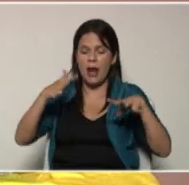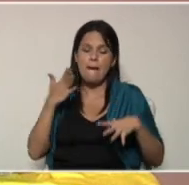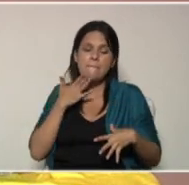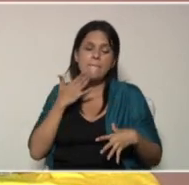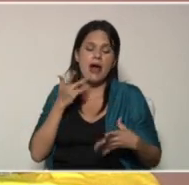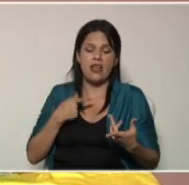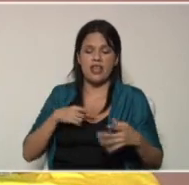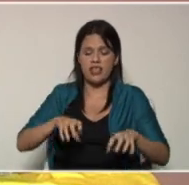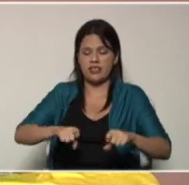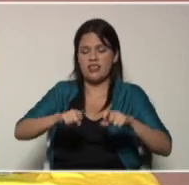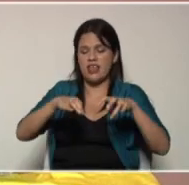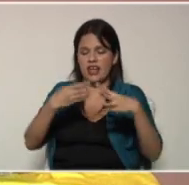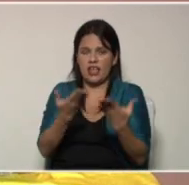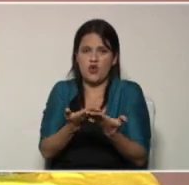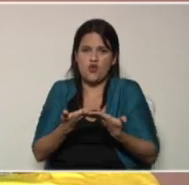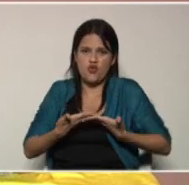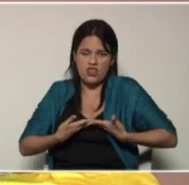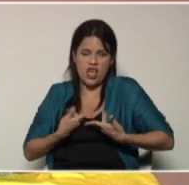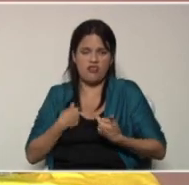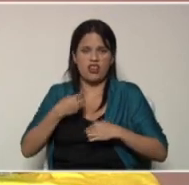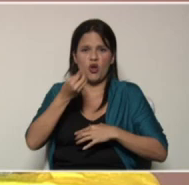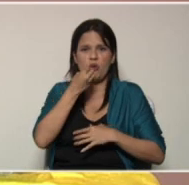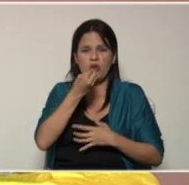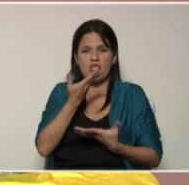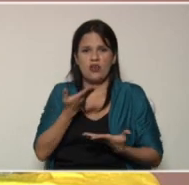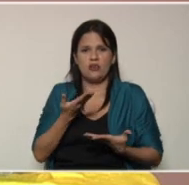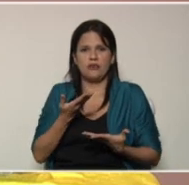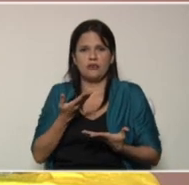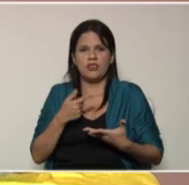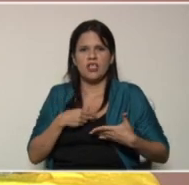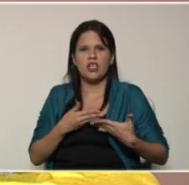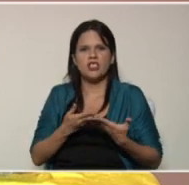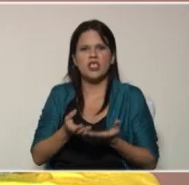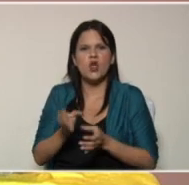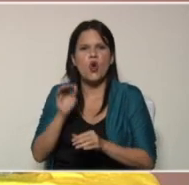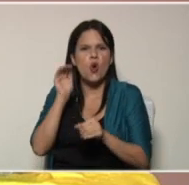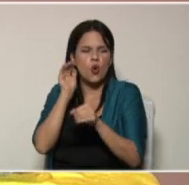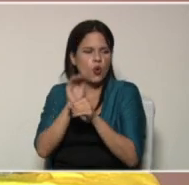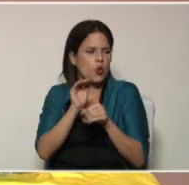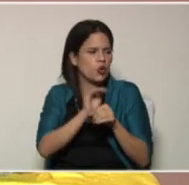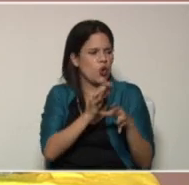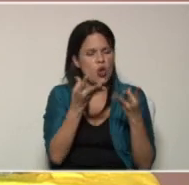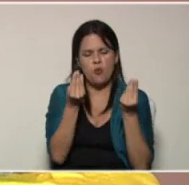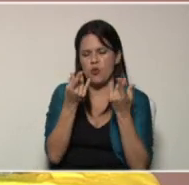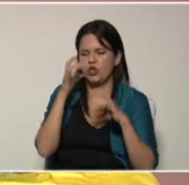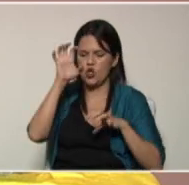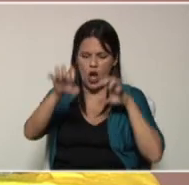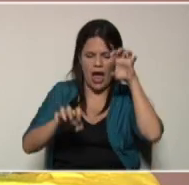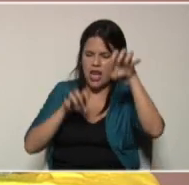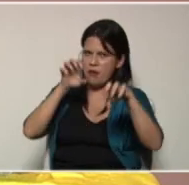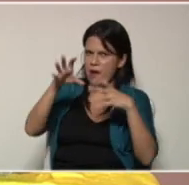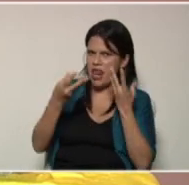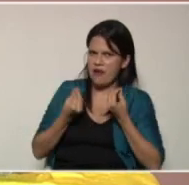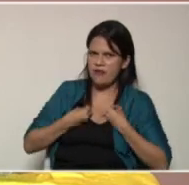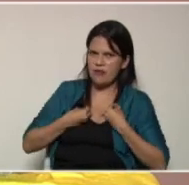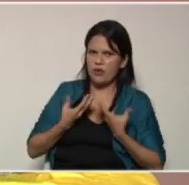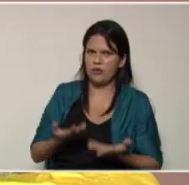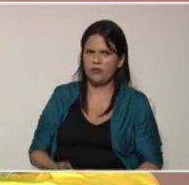sustento e inclusive vienen siendo custodios de tantos animales vivos que existen aquí